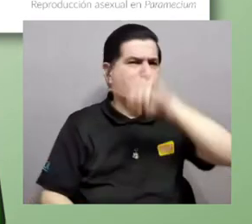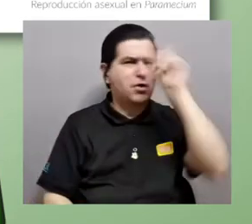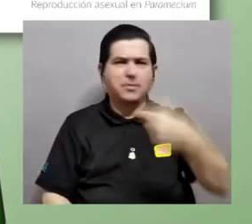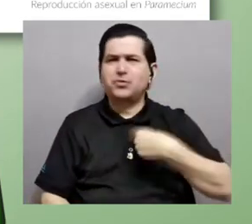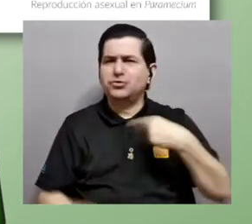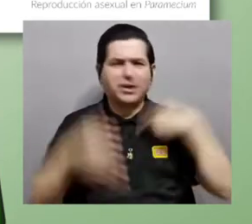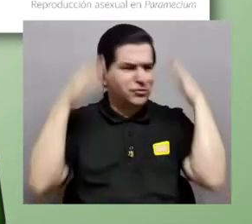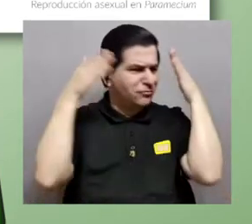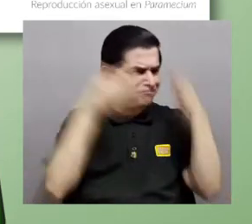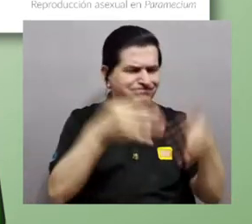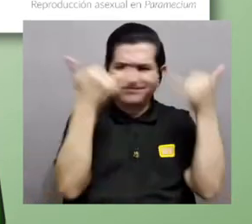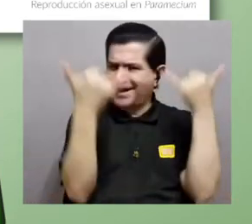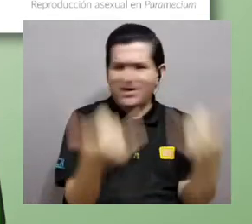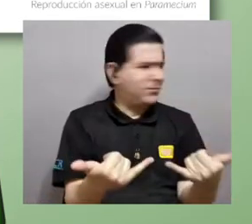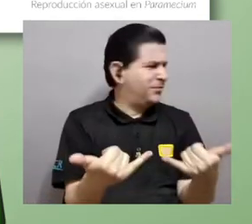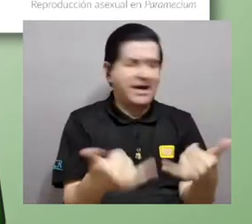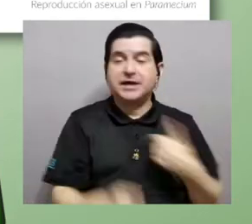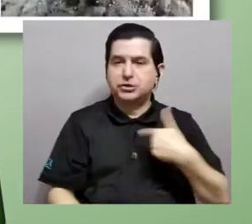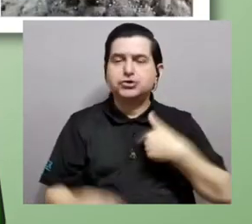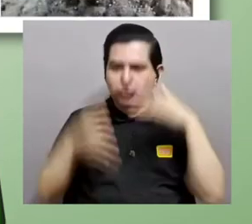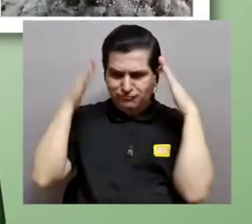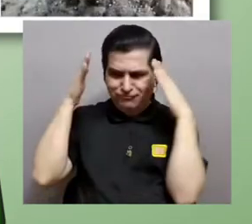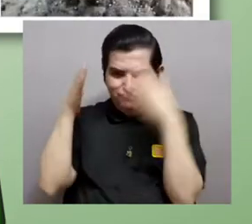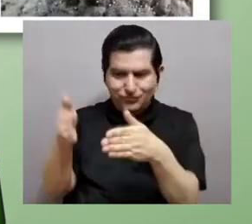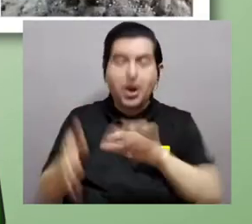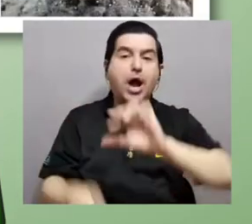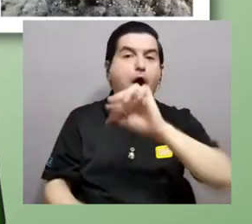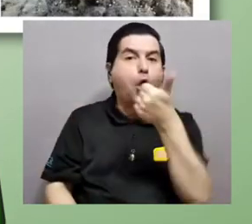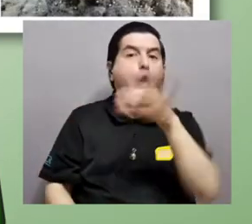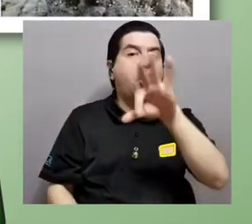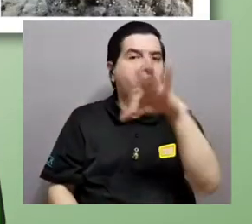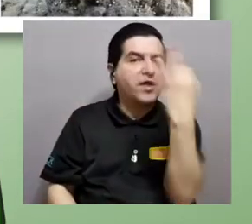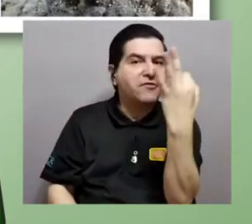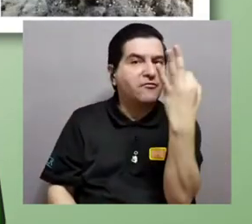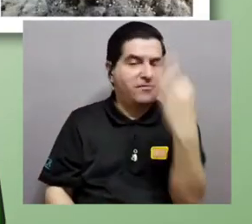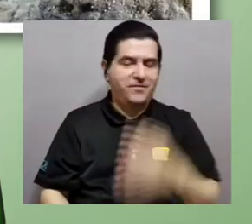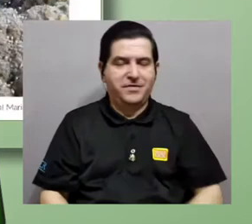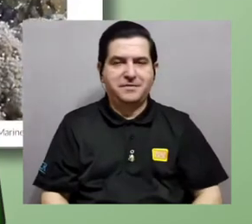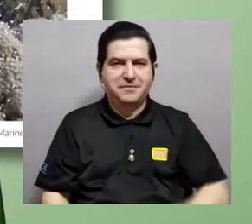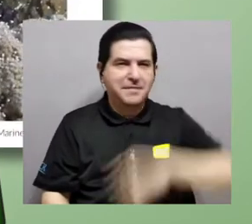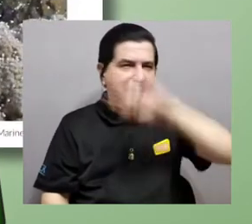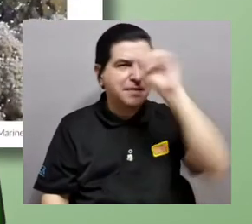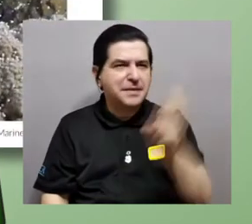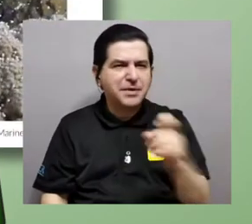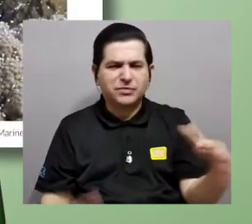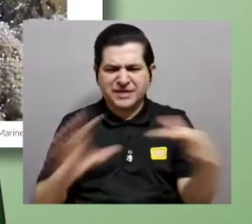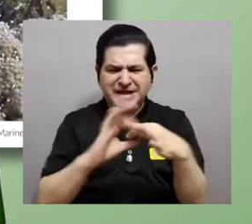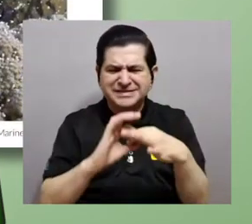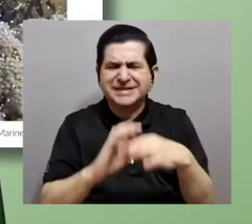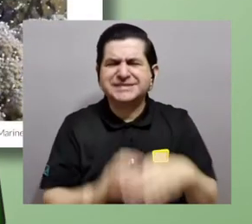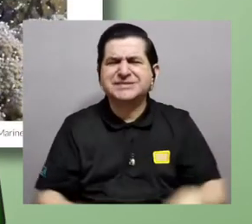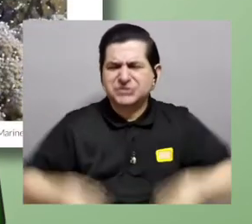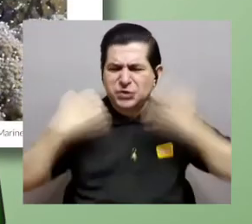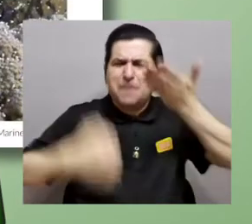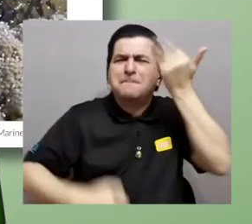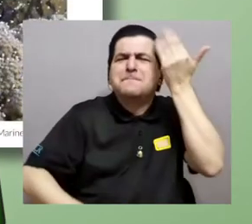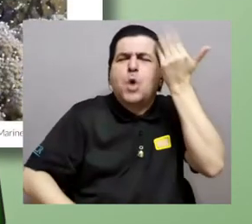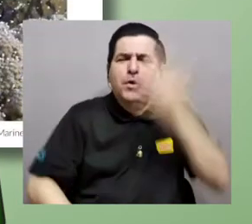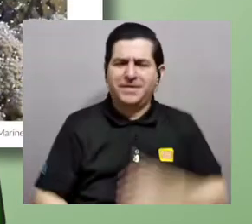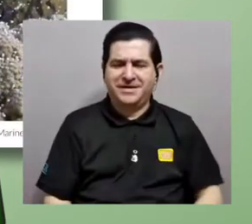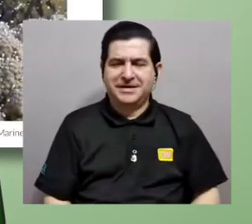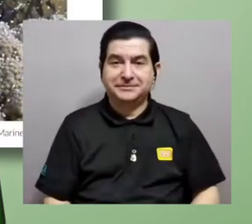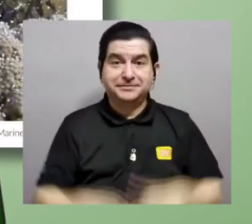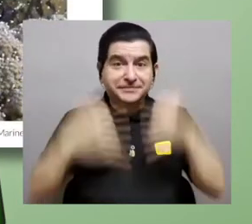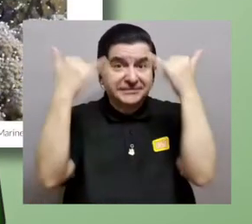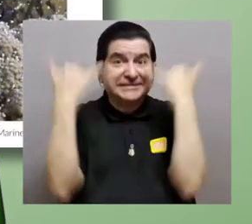quiero enfocar hoy. Hoy me quiero enfocar en la otra manera de preguntar por qué hay sexos. Es decir, una vez